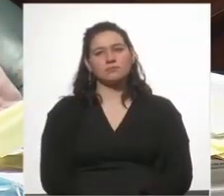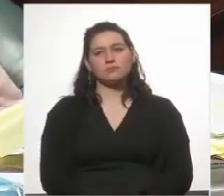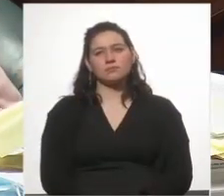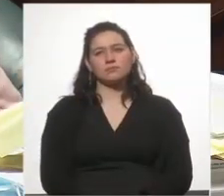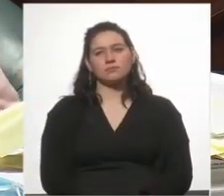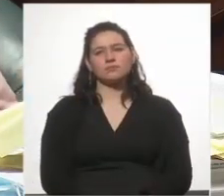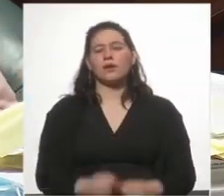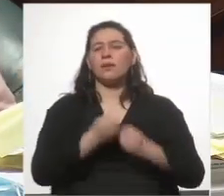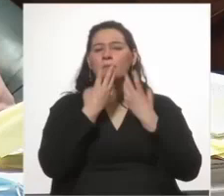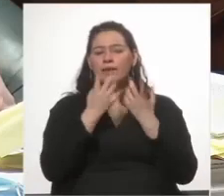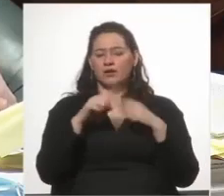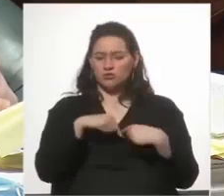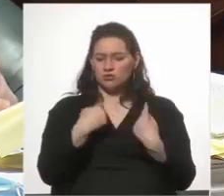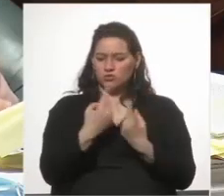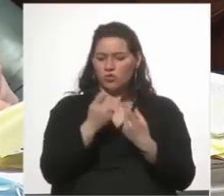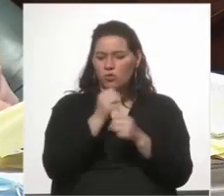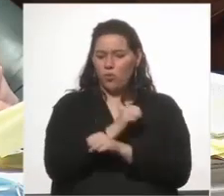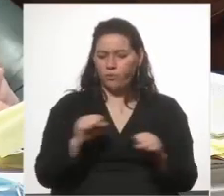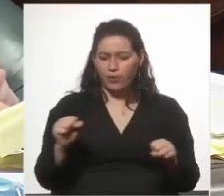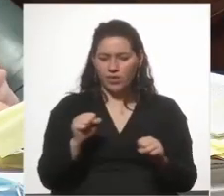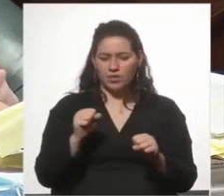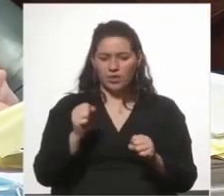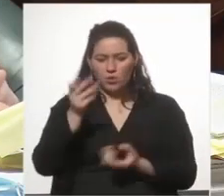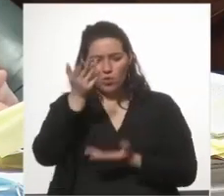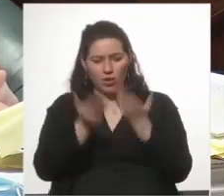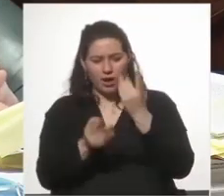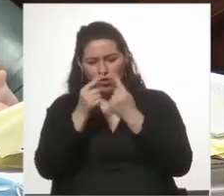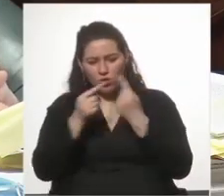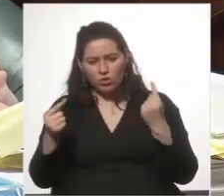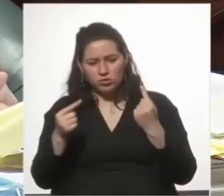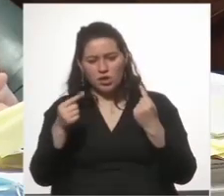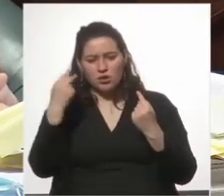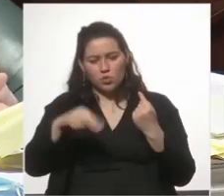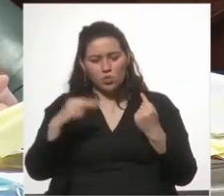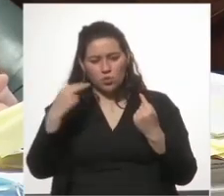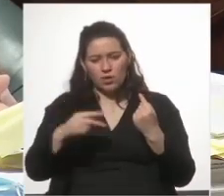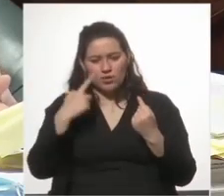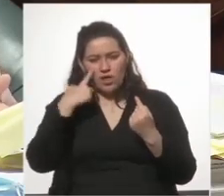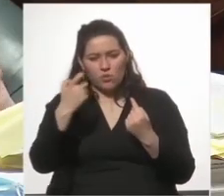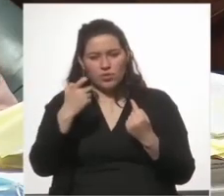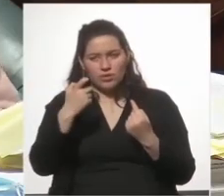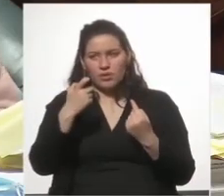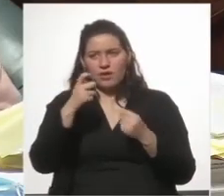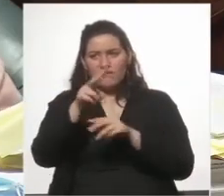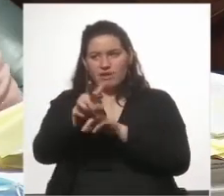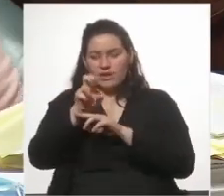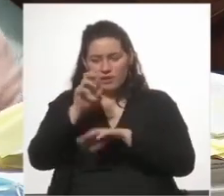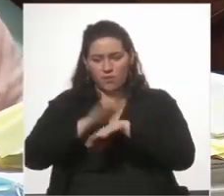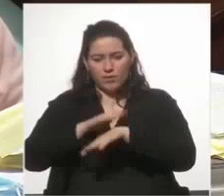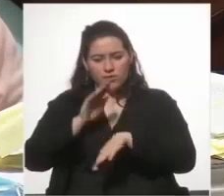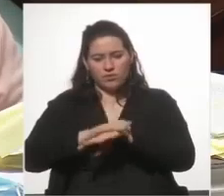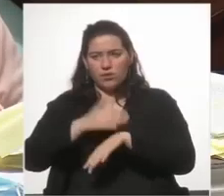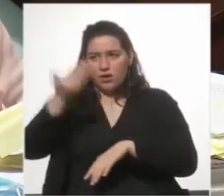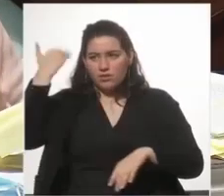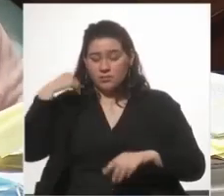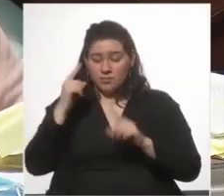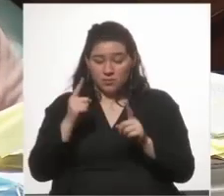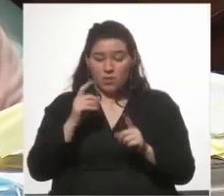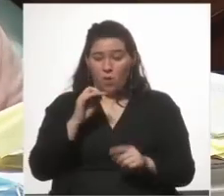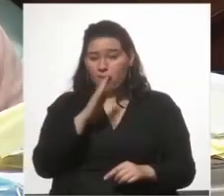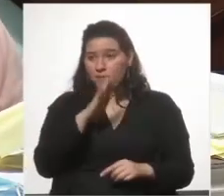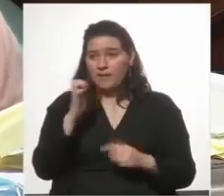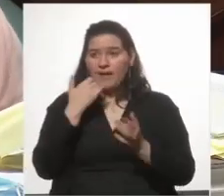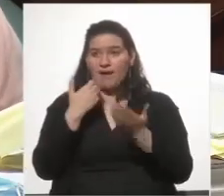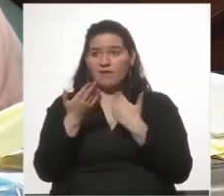Dice, ¿por qué no podemos considerar juzgar hechos que no hayan sido tenidos en cuenta por el fiscal en su dictamen? En ese momento el propio OPE se estaba